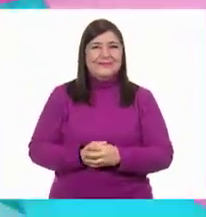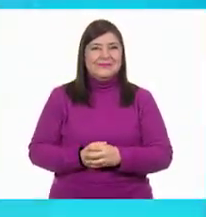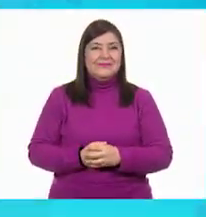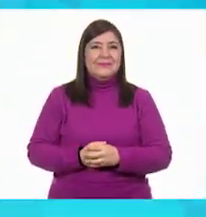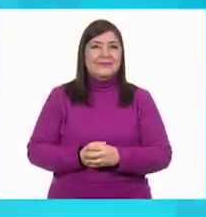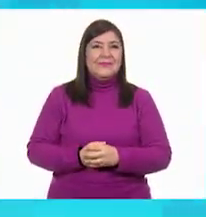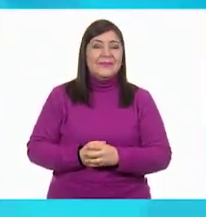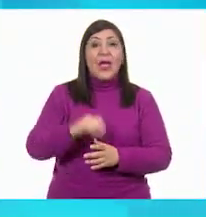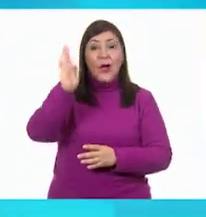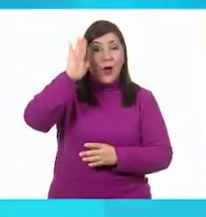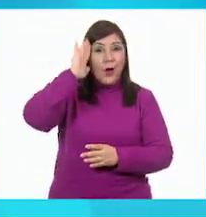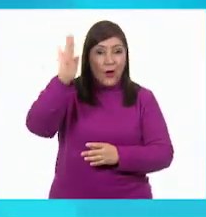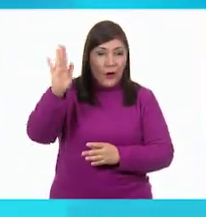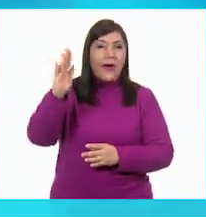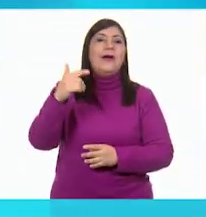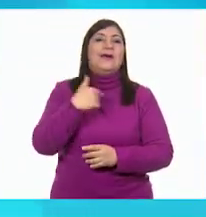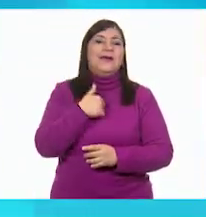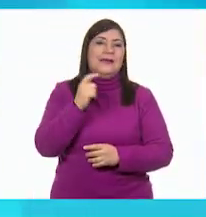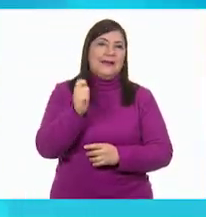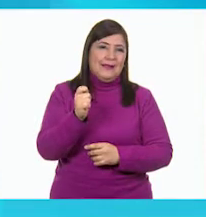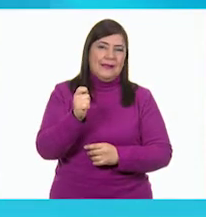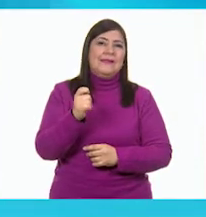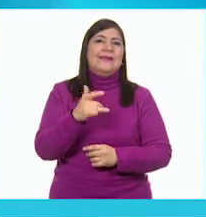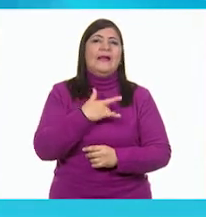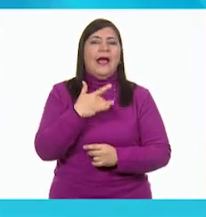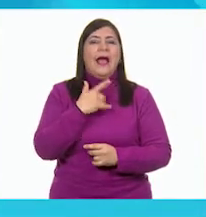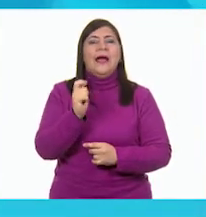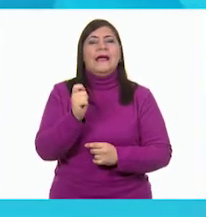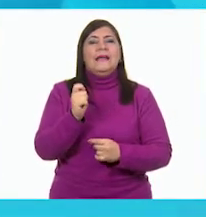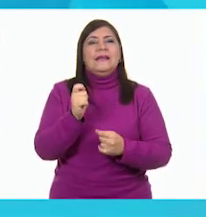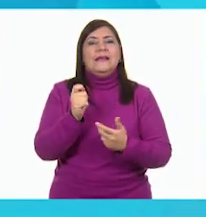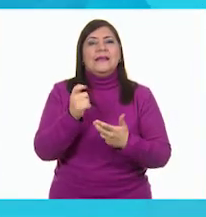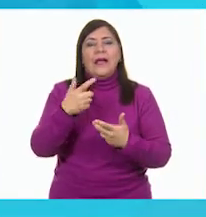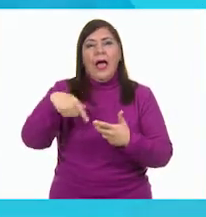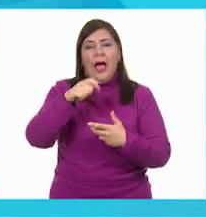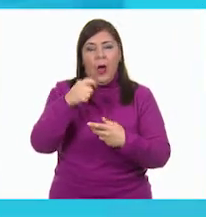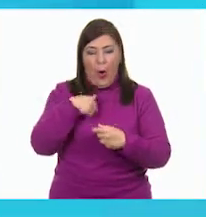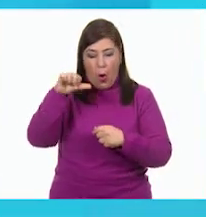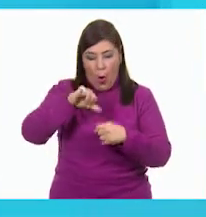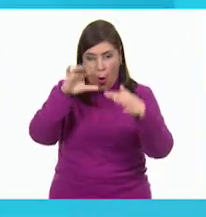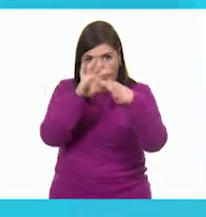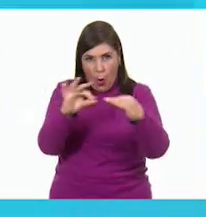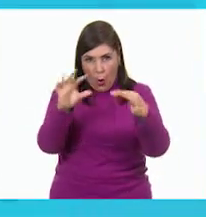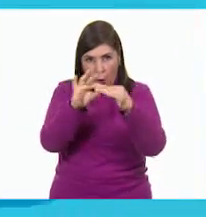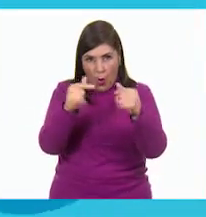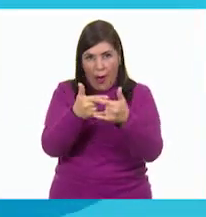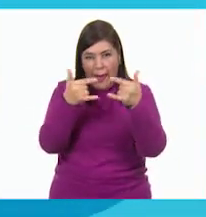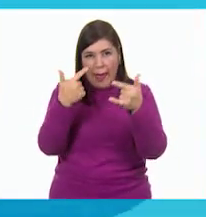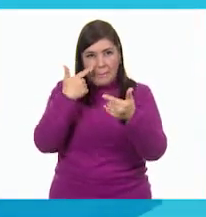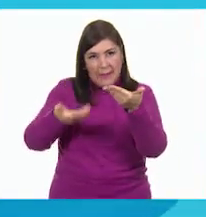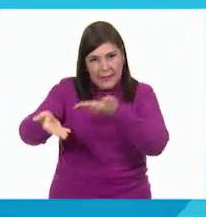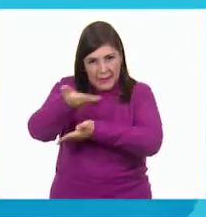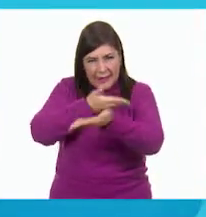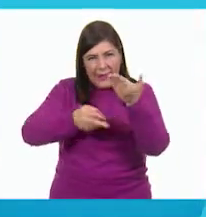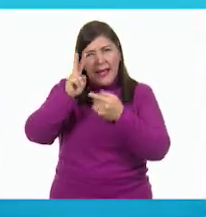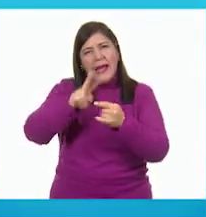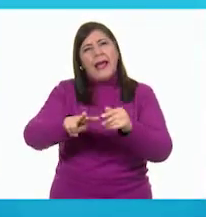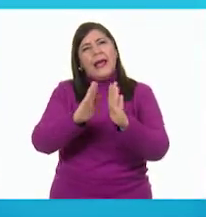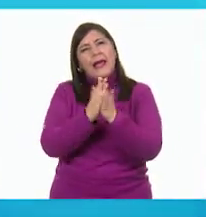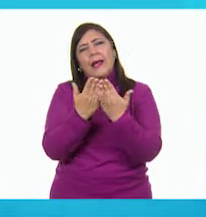Hola, me llamo Gerardia Antonella Redondo Trejo y hoy les voy a compartir un libro muy